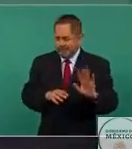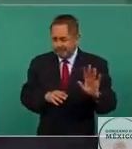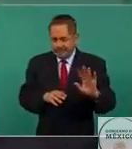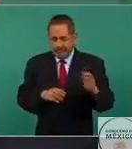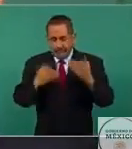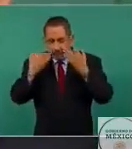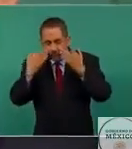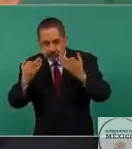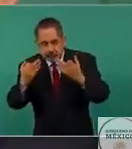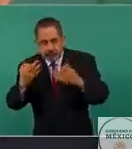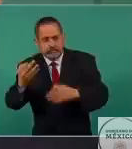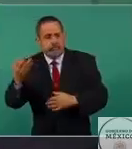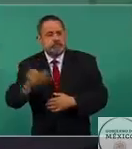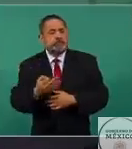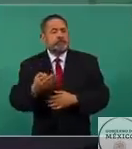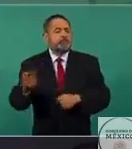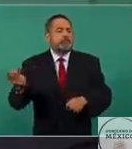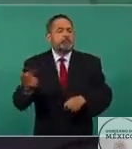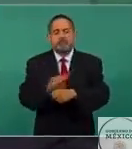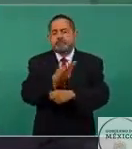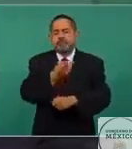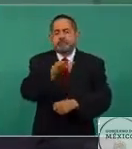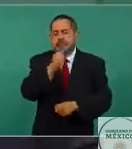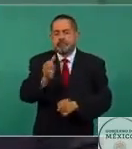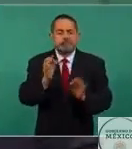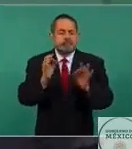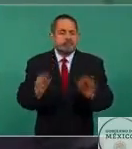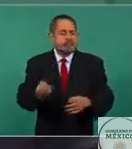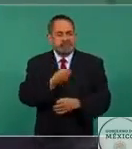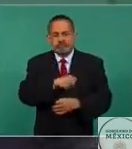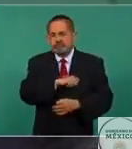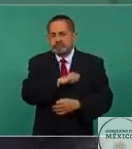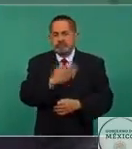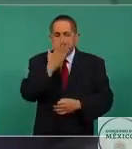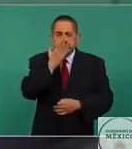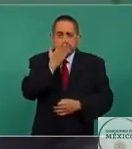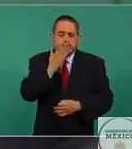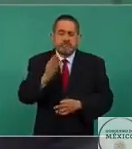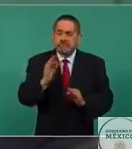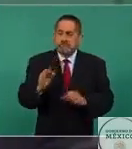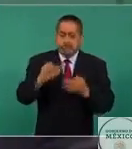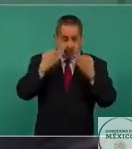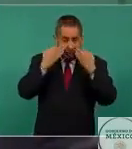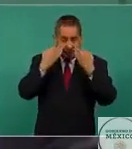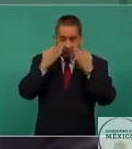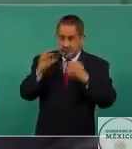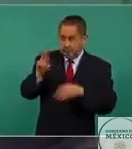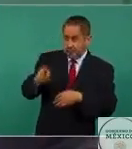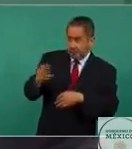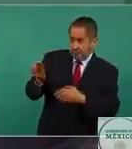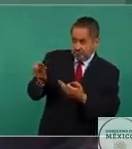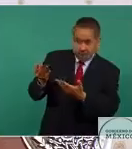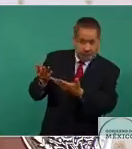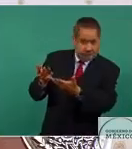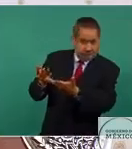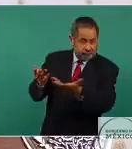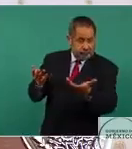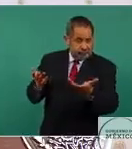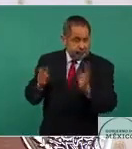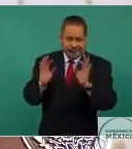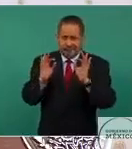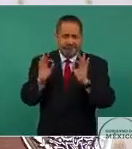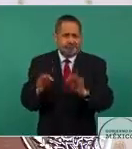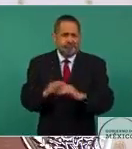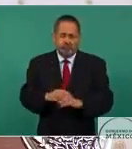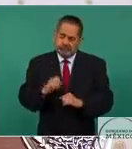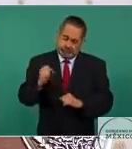Pues ya estamos viendo con hechos de que